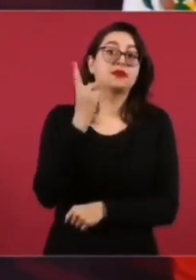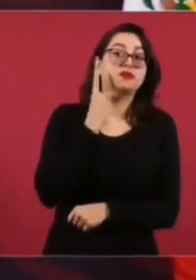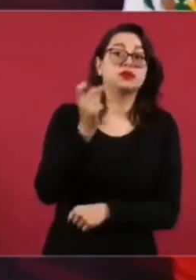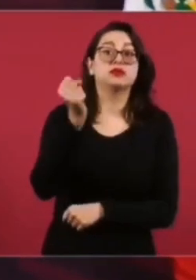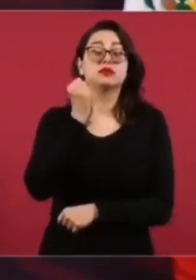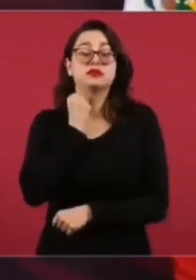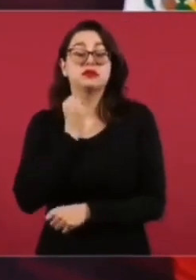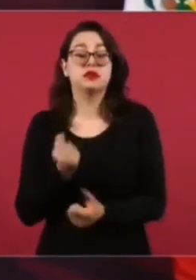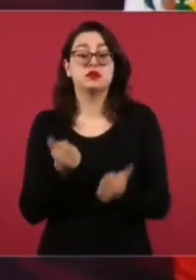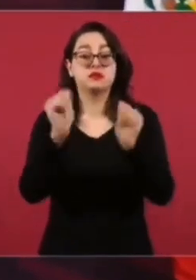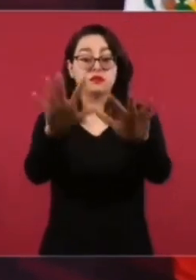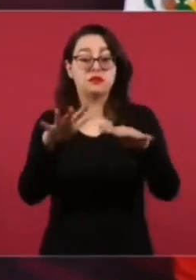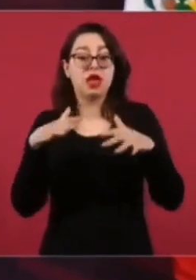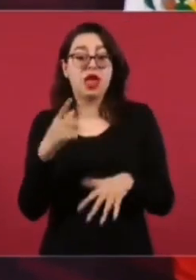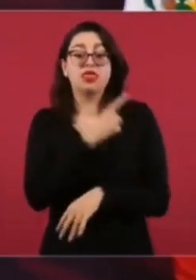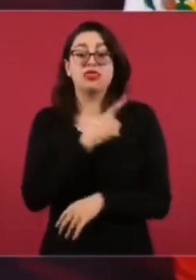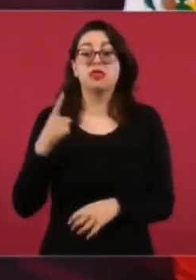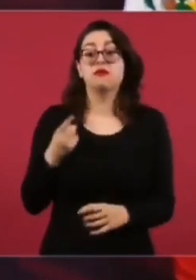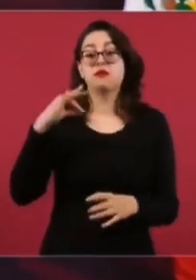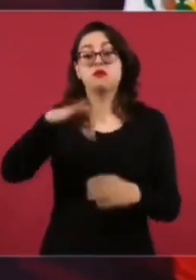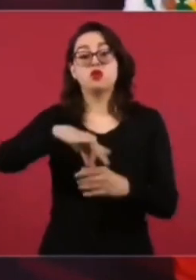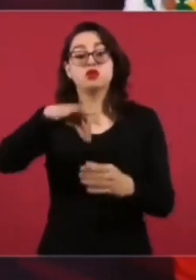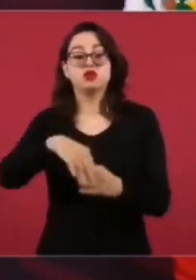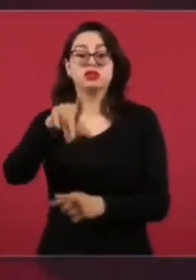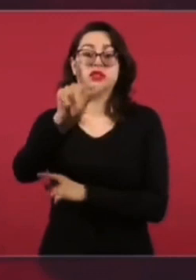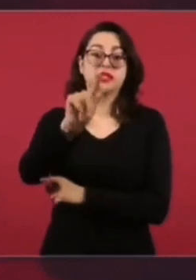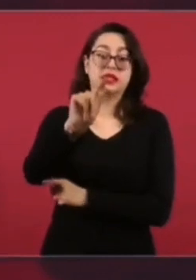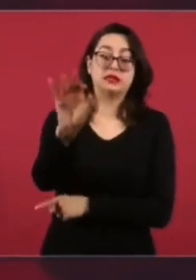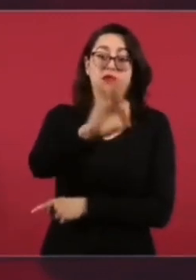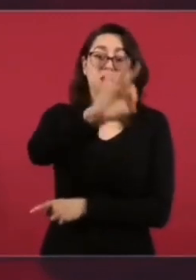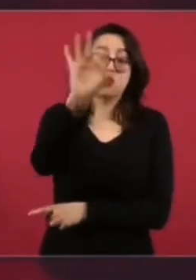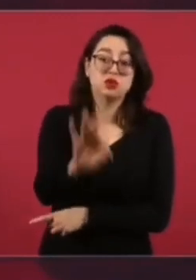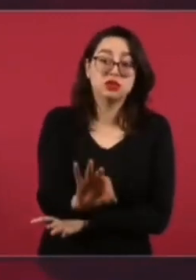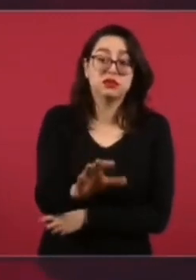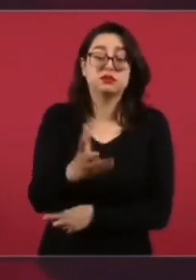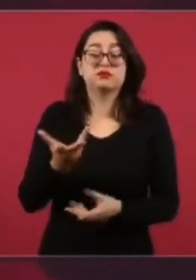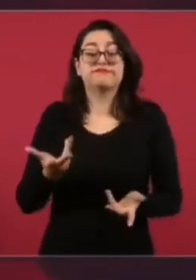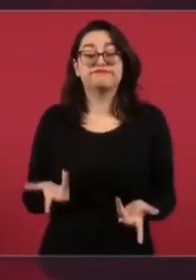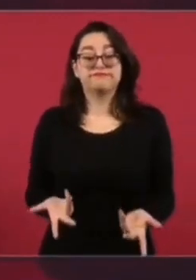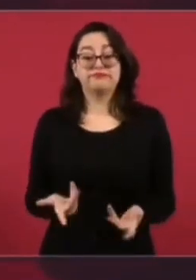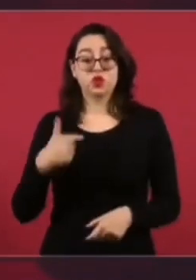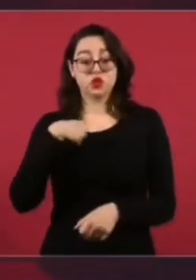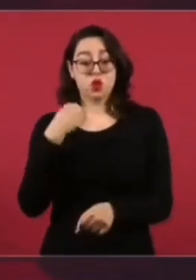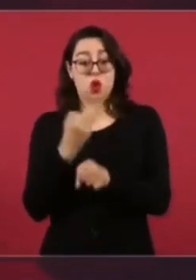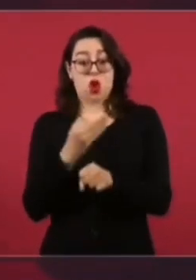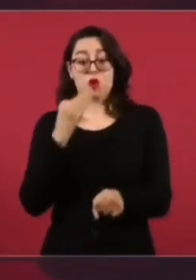calificada, dos terceras partes. Que ahora, si le envío